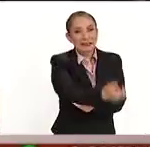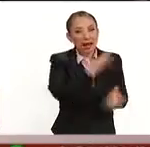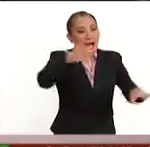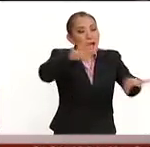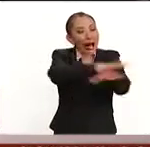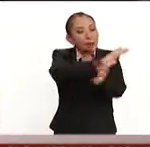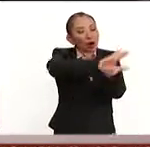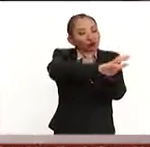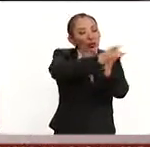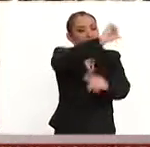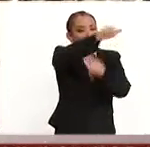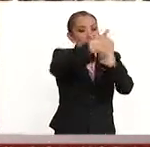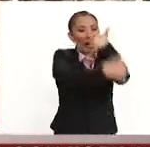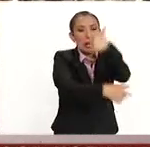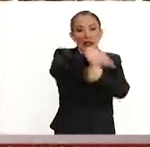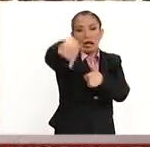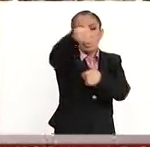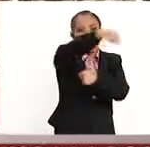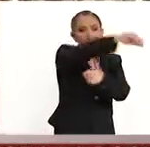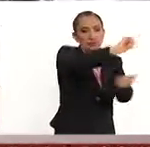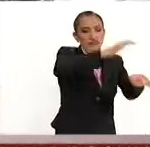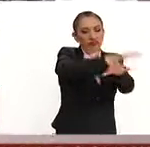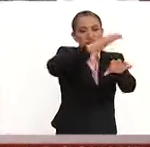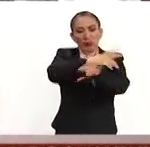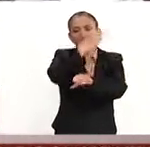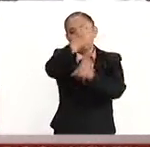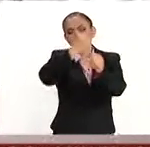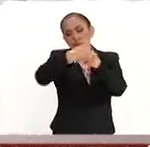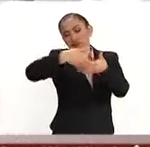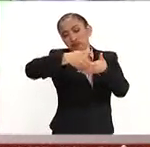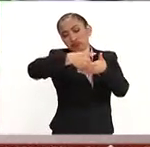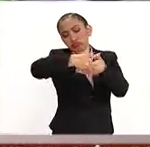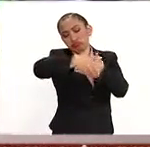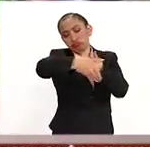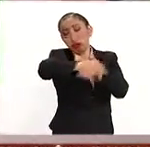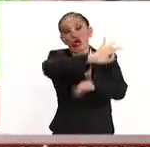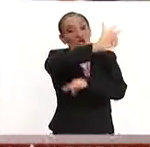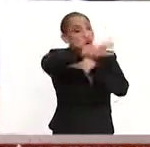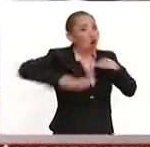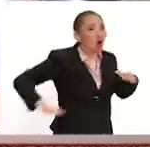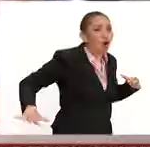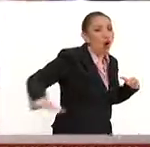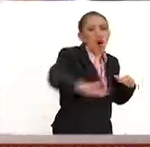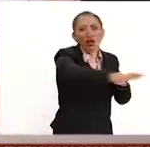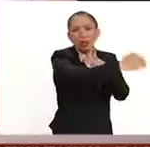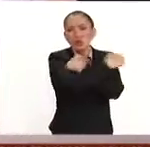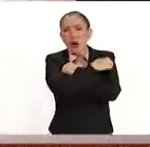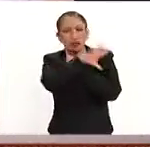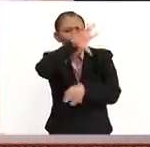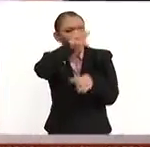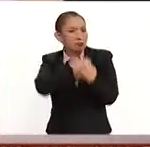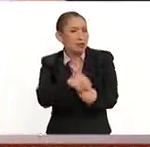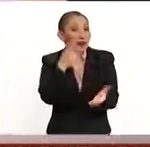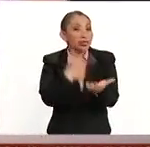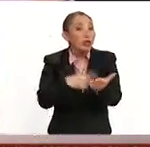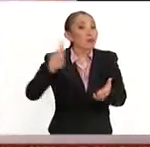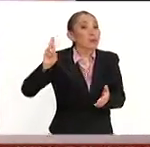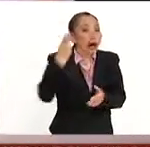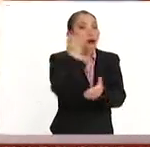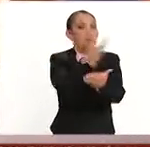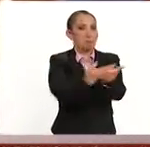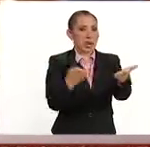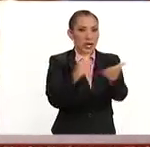transición gradual de todas sus carreras para que en el plazo de unos dos años más, toda la oferta educativa integral de la institución sea